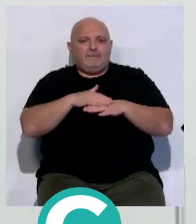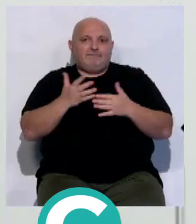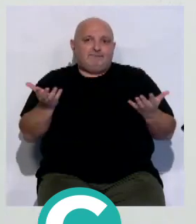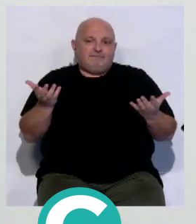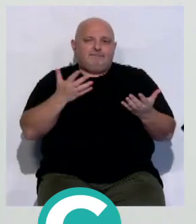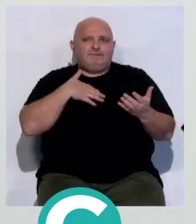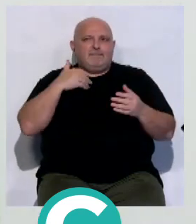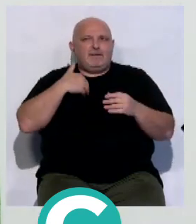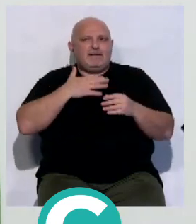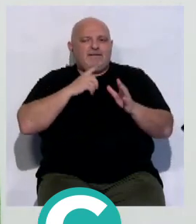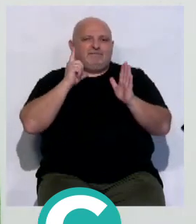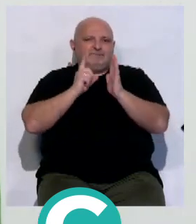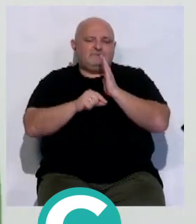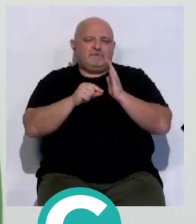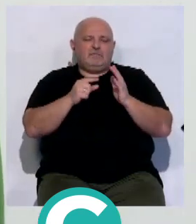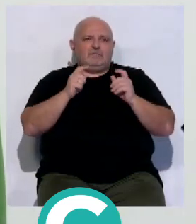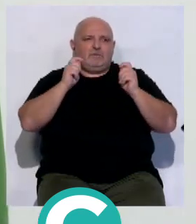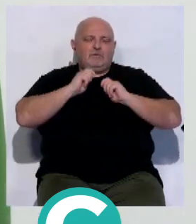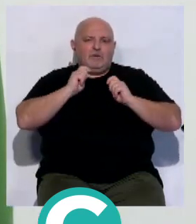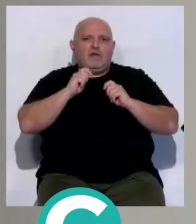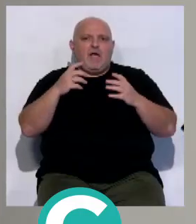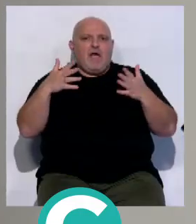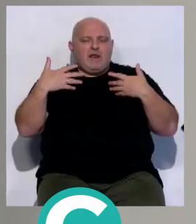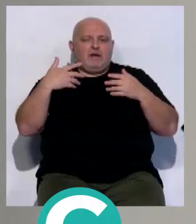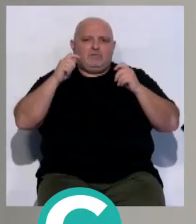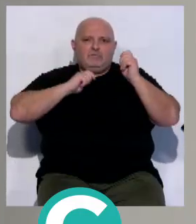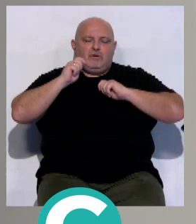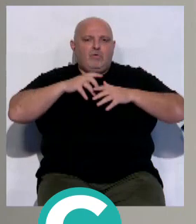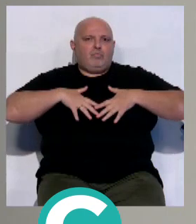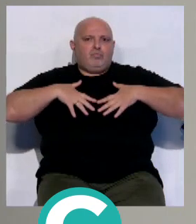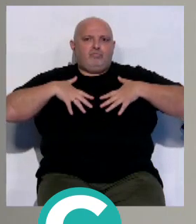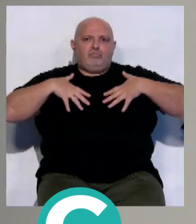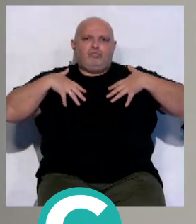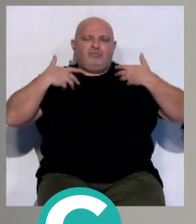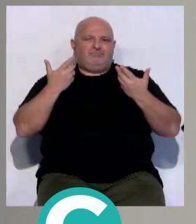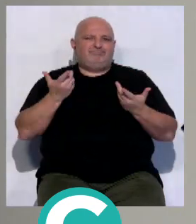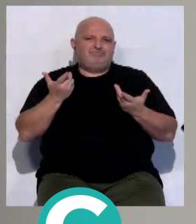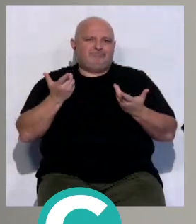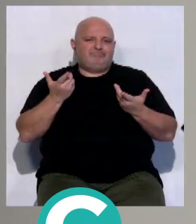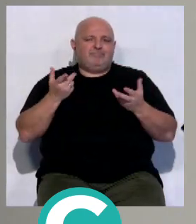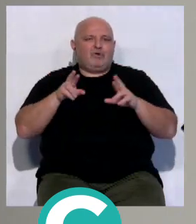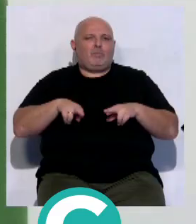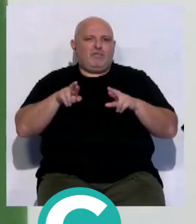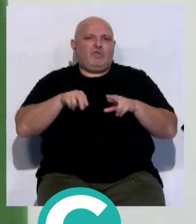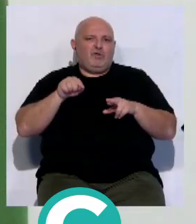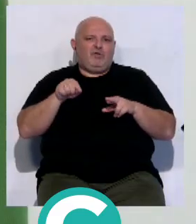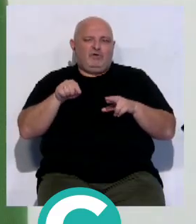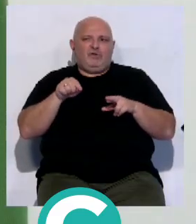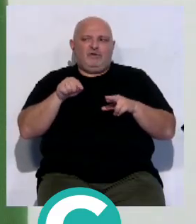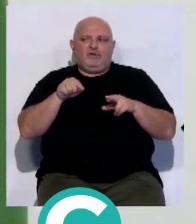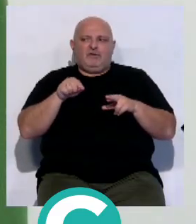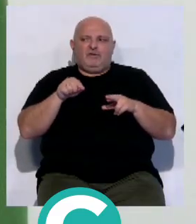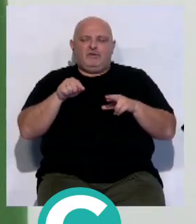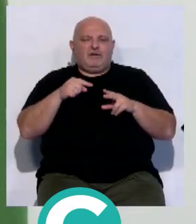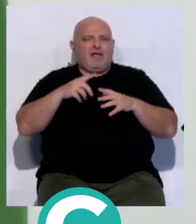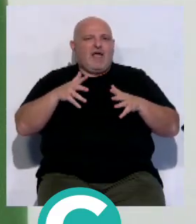te querrías salir mañana, lloraba. Te va a dar el aire, lloraban de emoción. Y luego una recuperación. Es